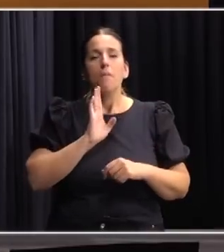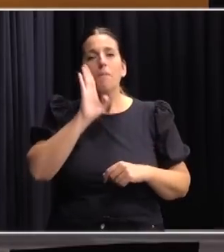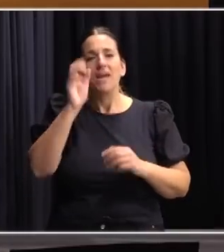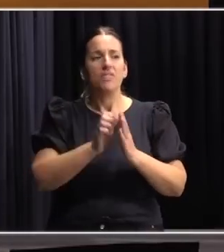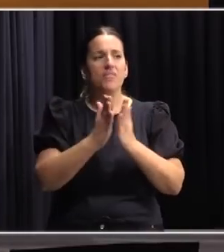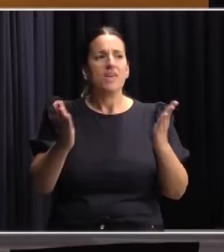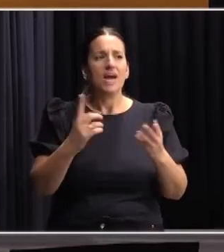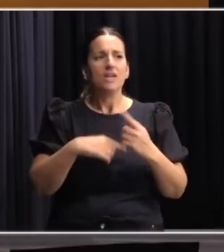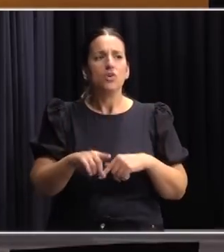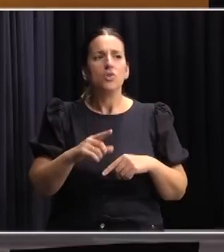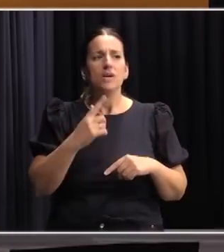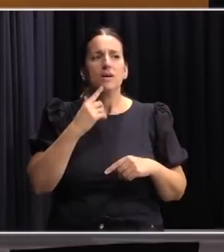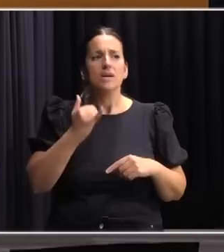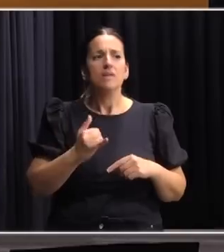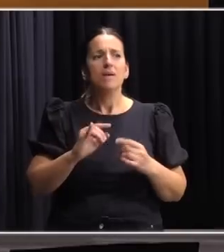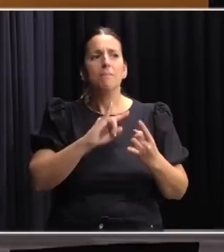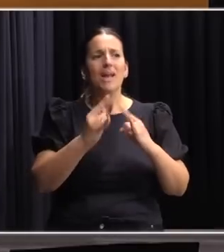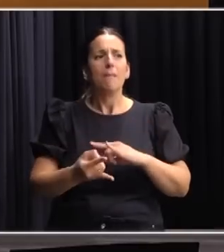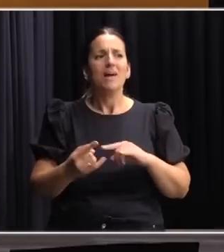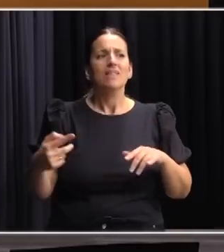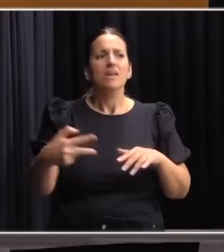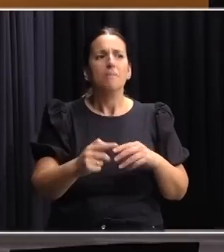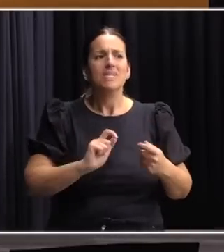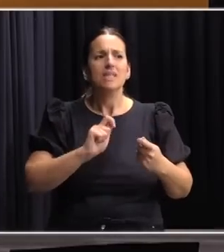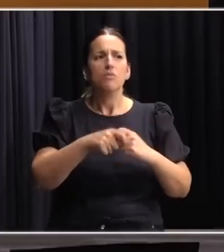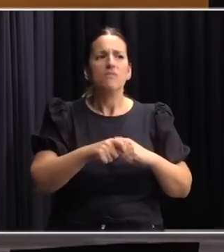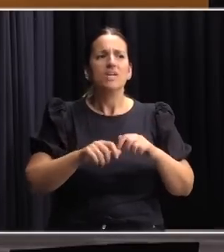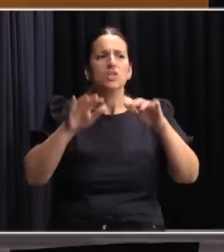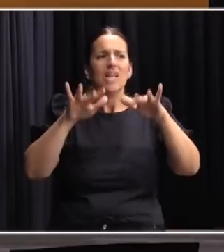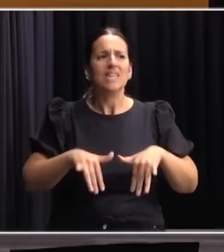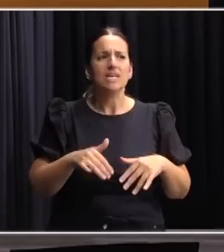¿cuál es el margen que tendrá el parlamento para hacer modificaciones al texto?